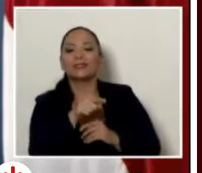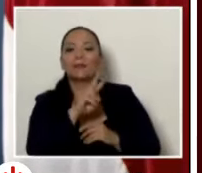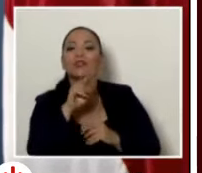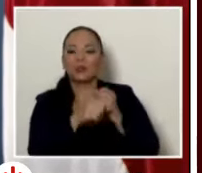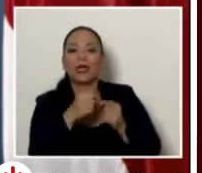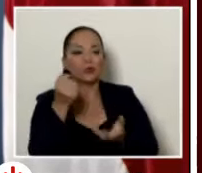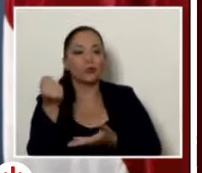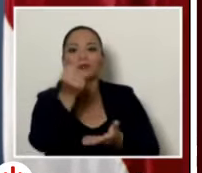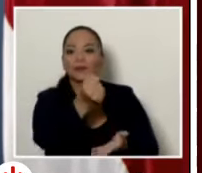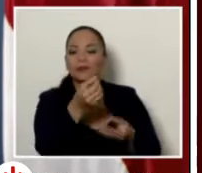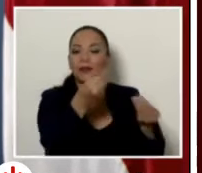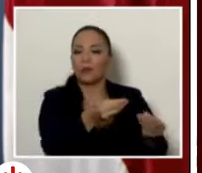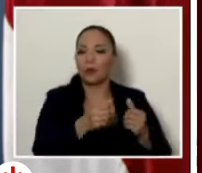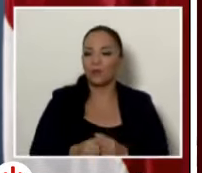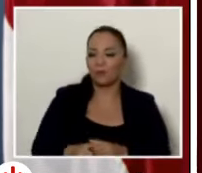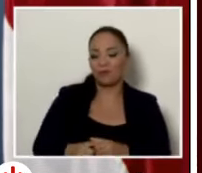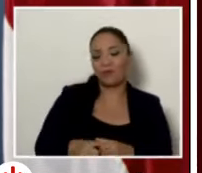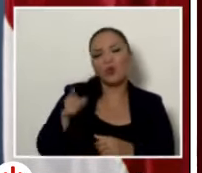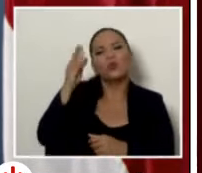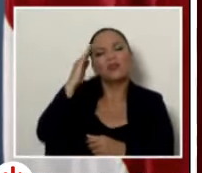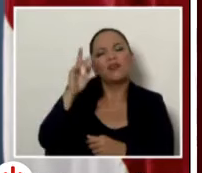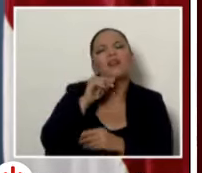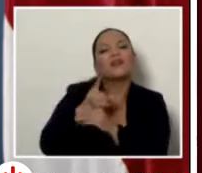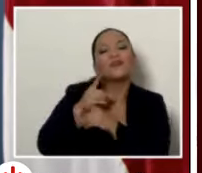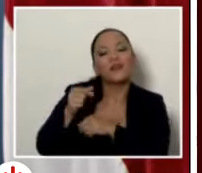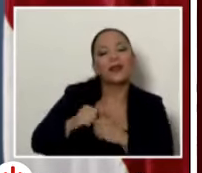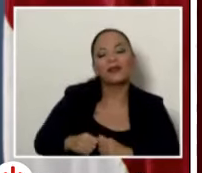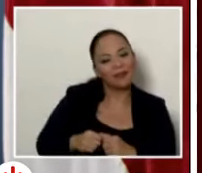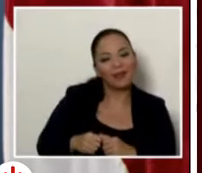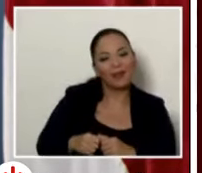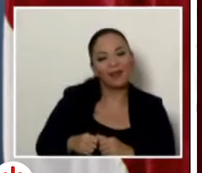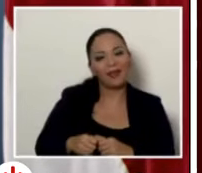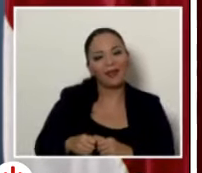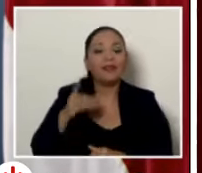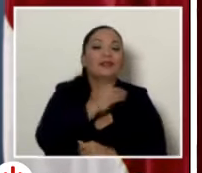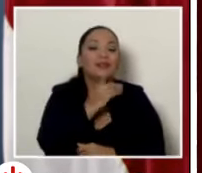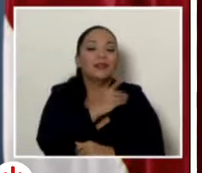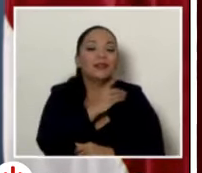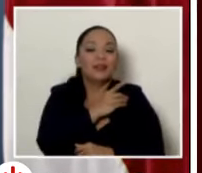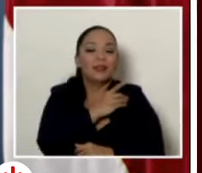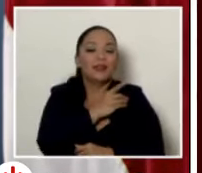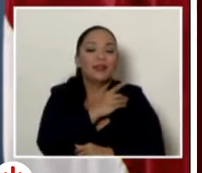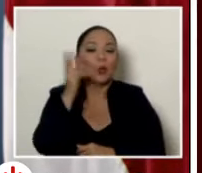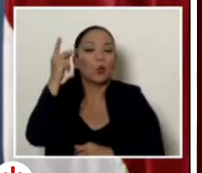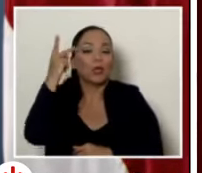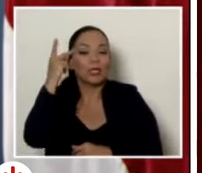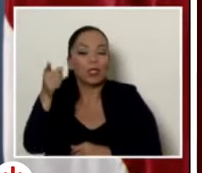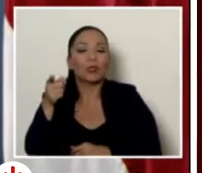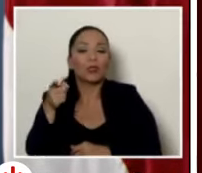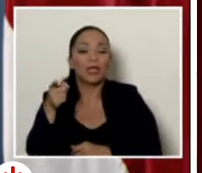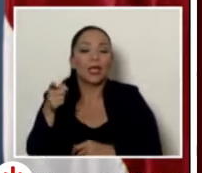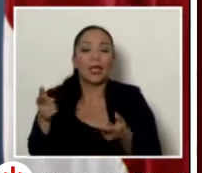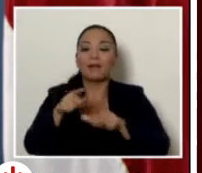años y usted sabe quién ha salido a defenderla el directorio político de liberación nacional y es una fundación